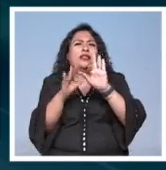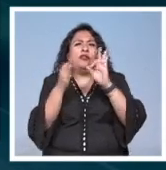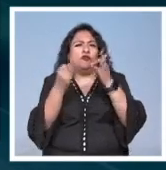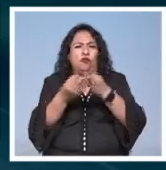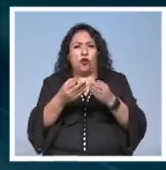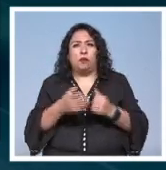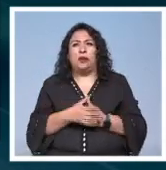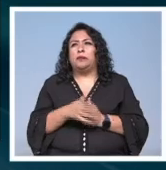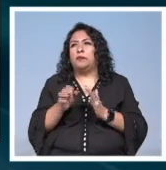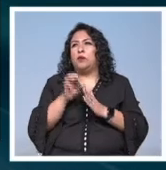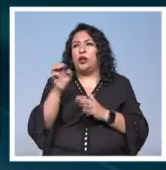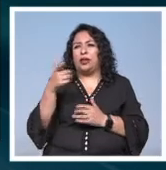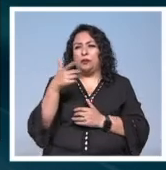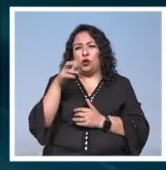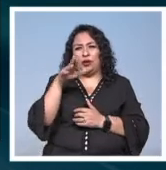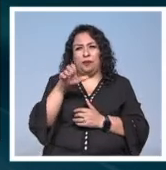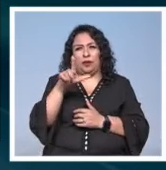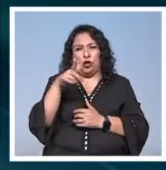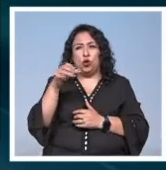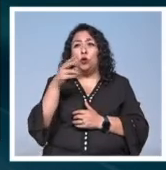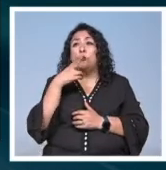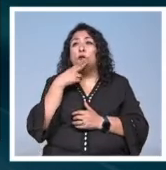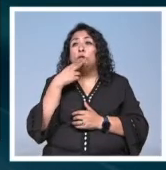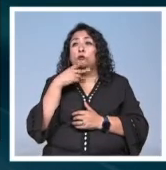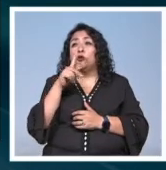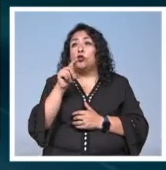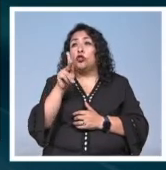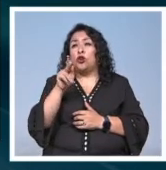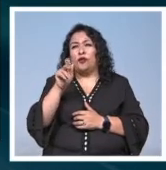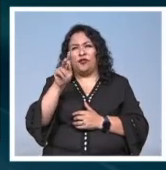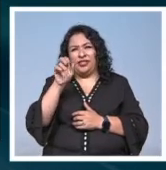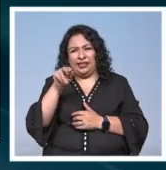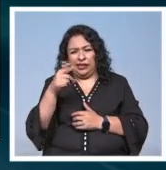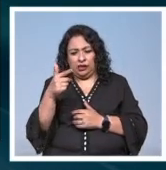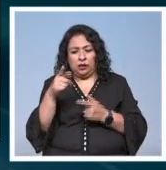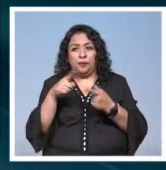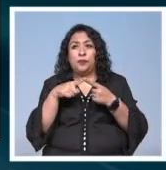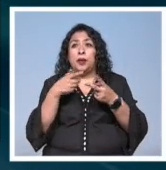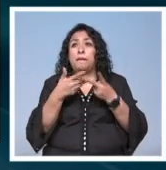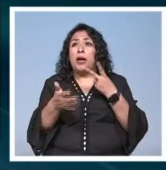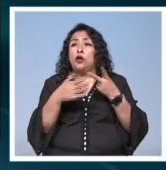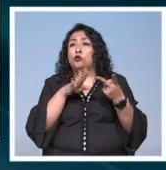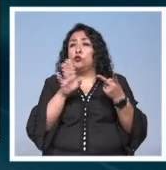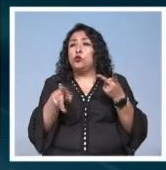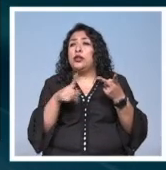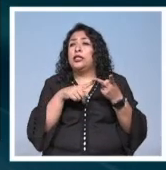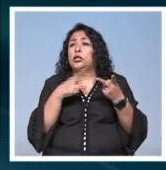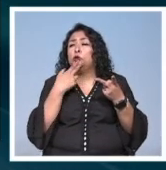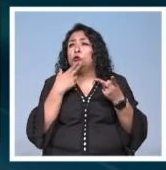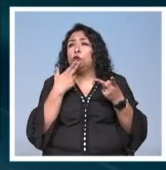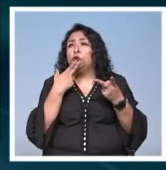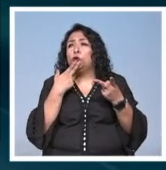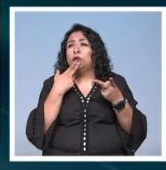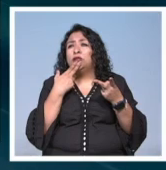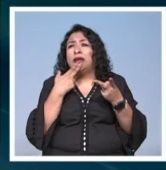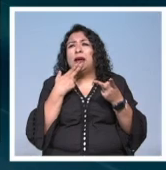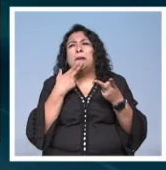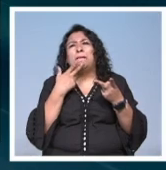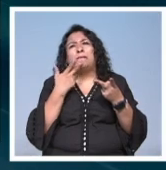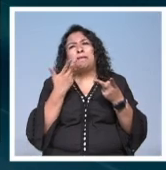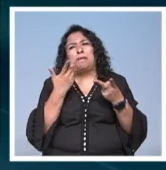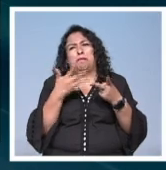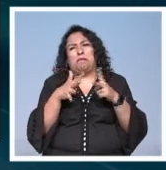por ejemplo Germán Lugo que utilizó el tofting manos muertas que utilizó una